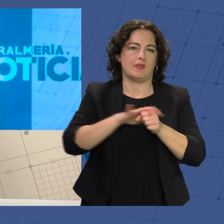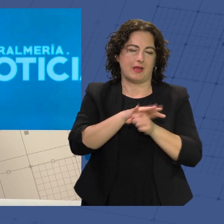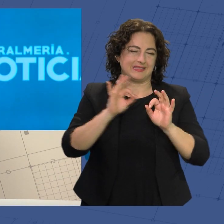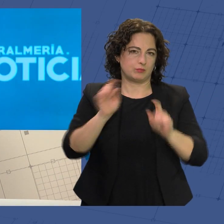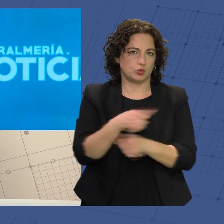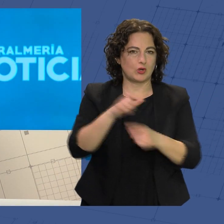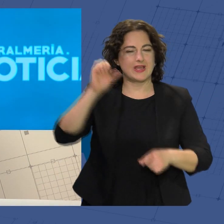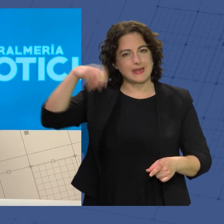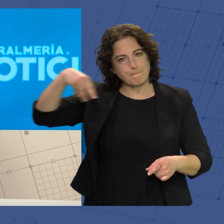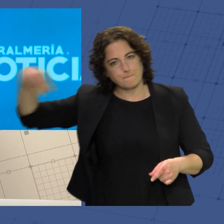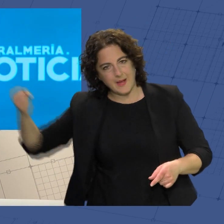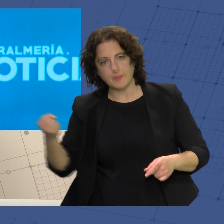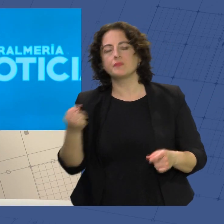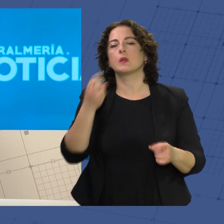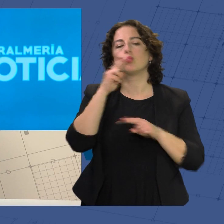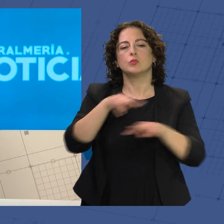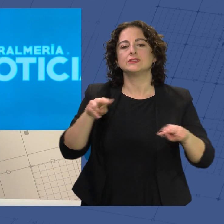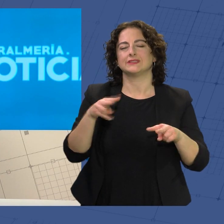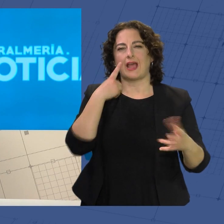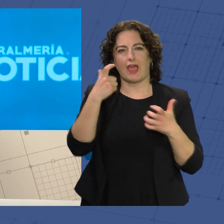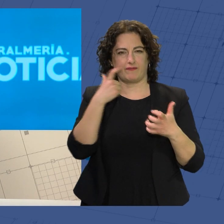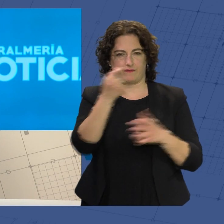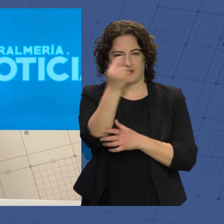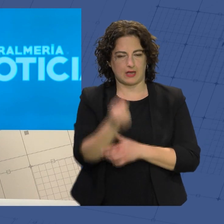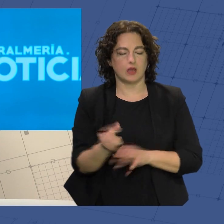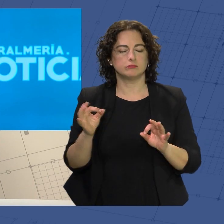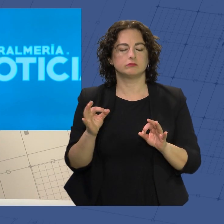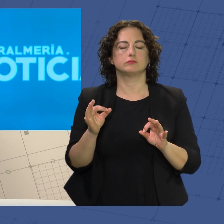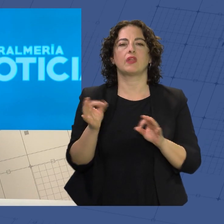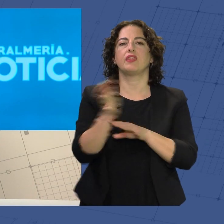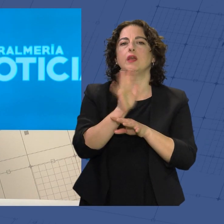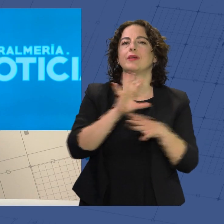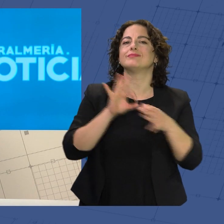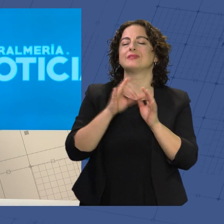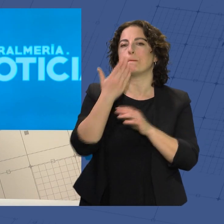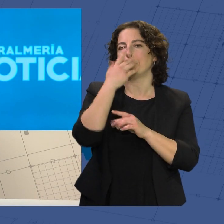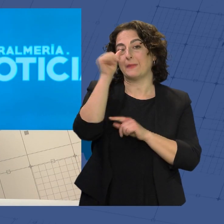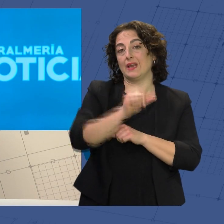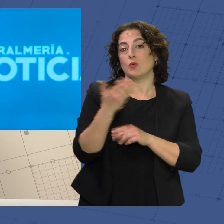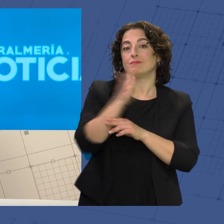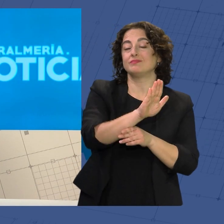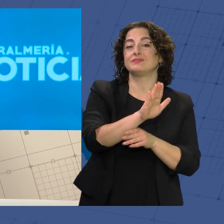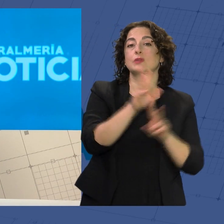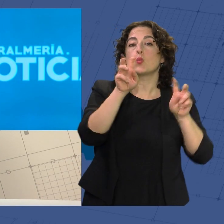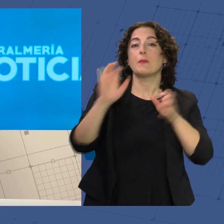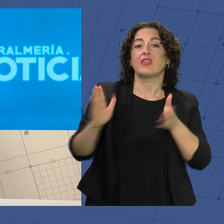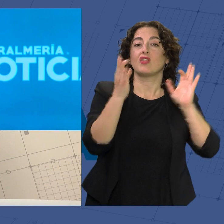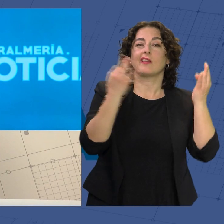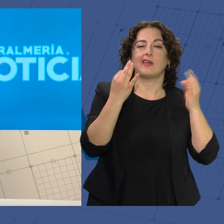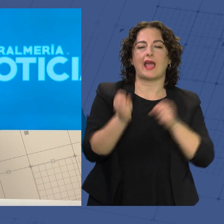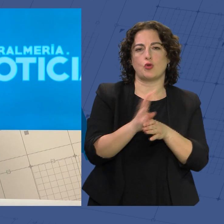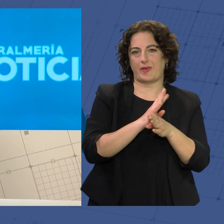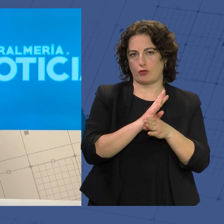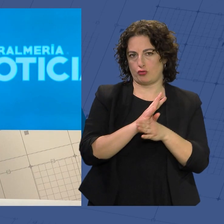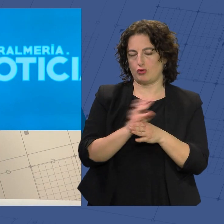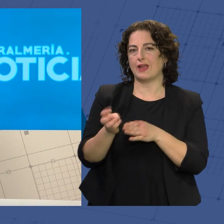Es una muestra gráfica cinematográfica en torno a las películas presentadas a una nueva edición de Gallo Pedro,